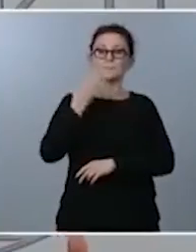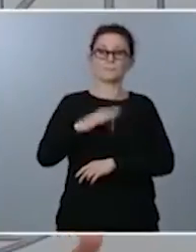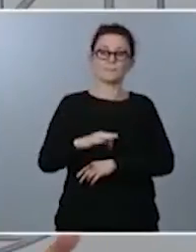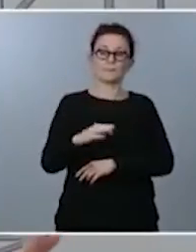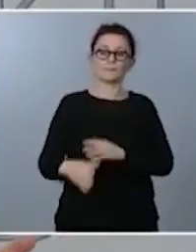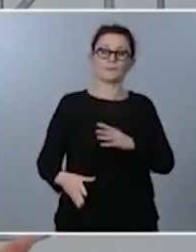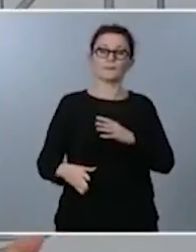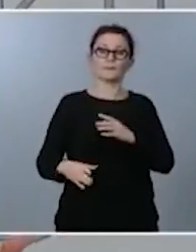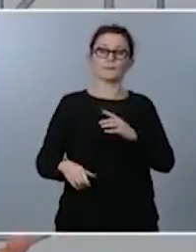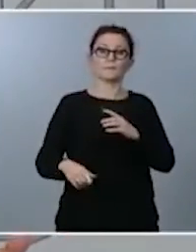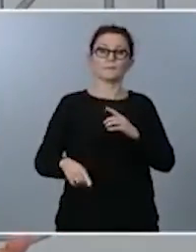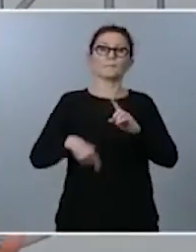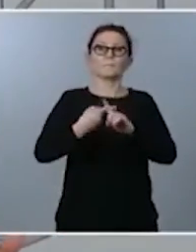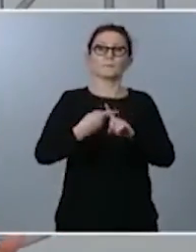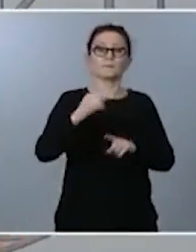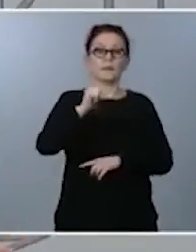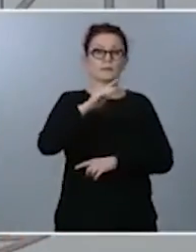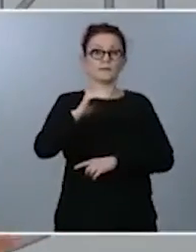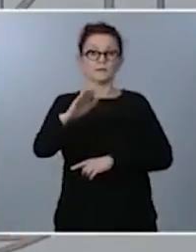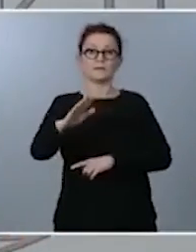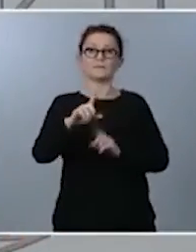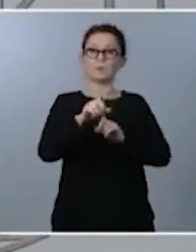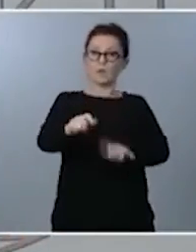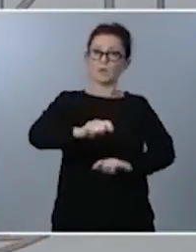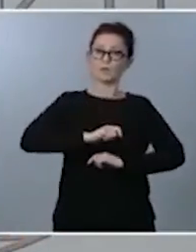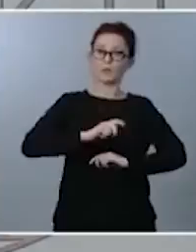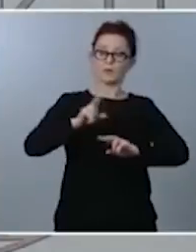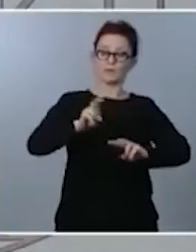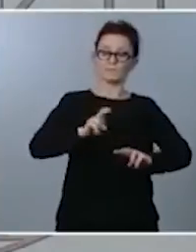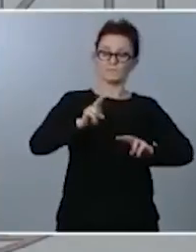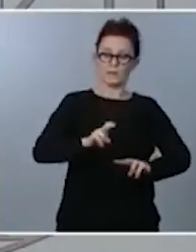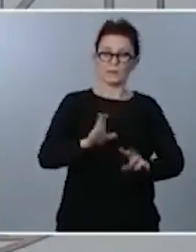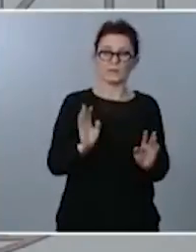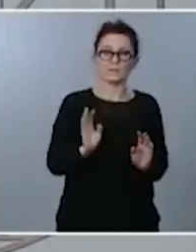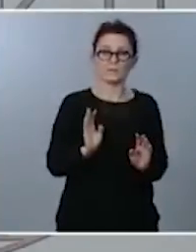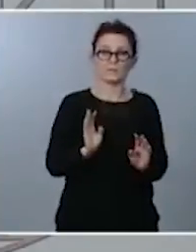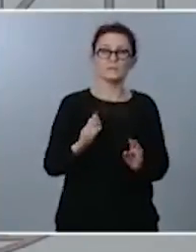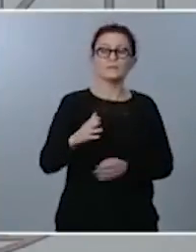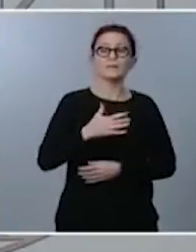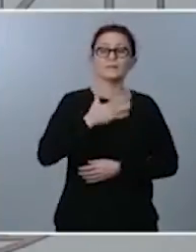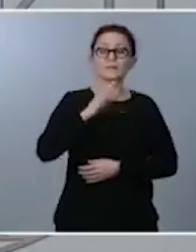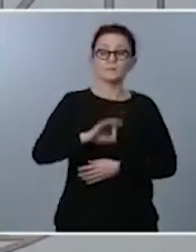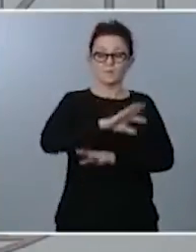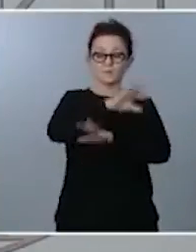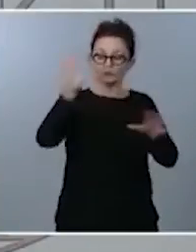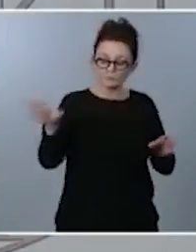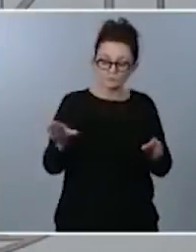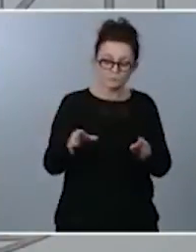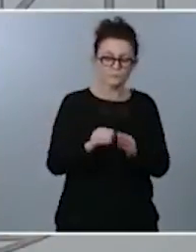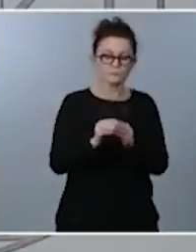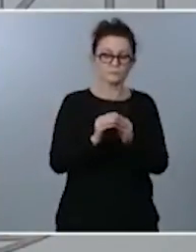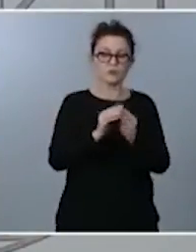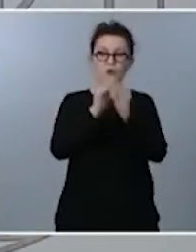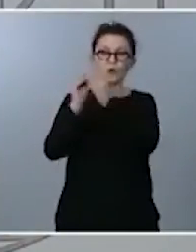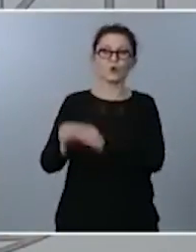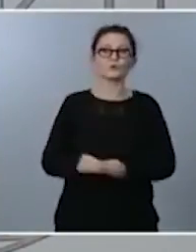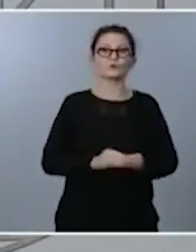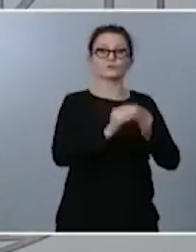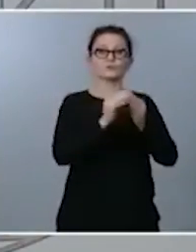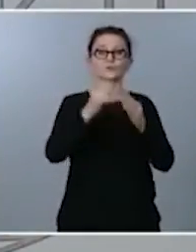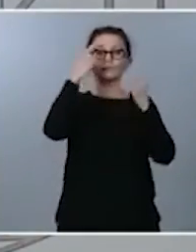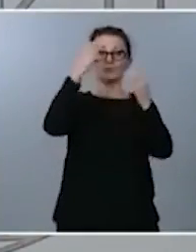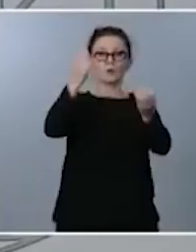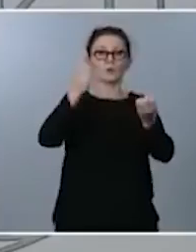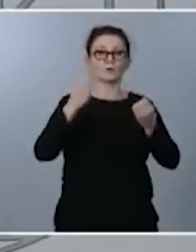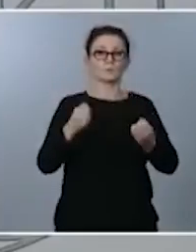extraordinaria valía y que podamos articular un consenso experto un consenso técnico para que el gobierno pueda adoptar